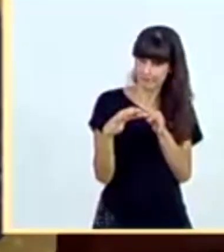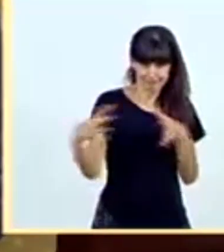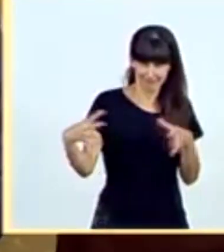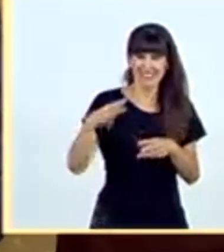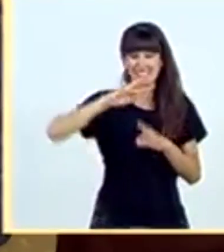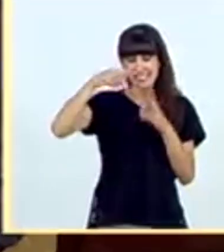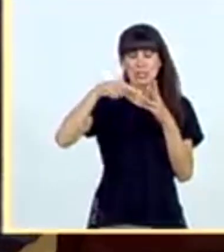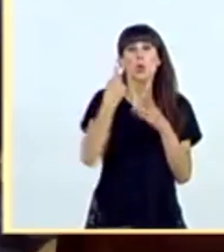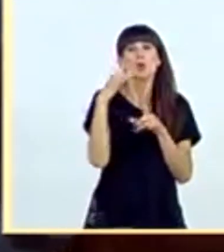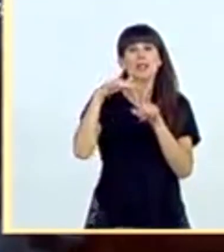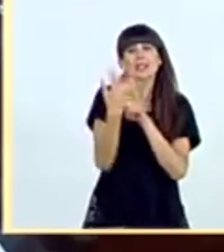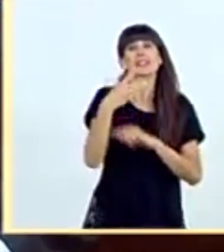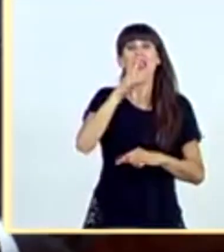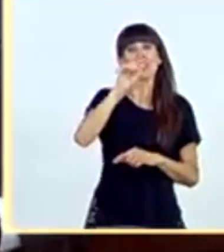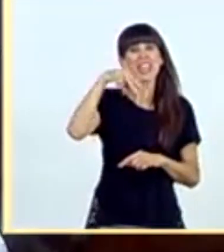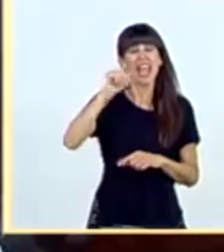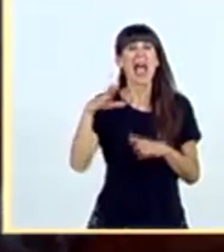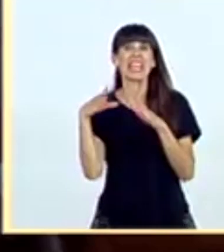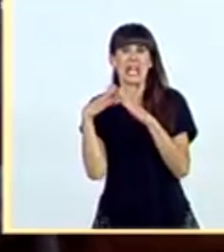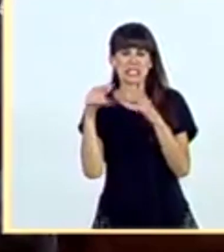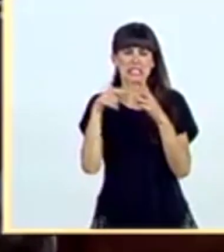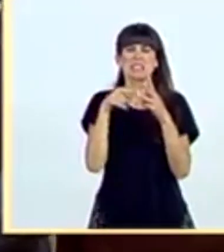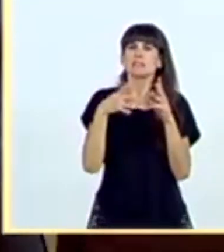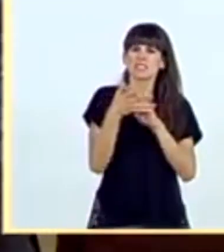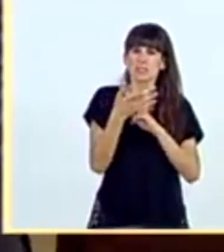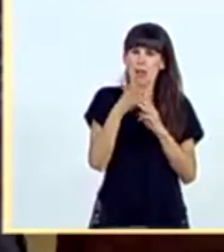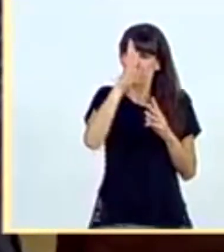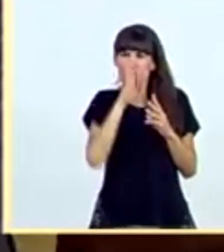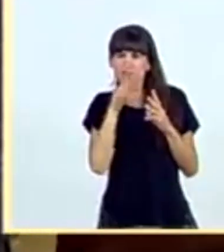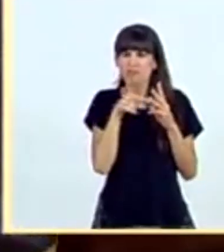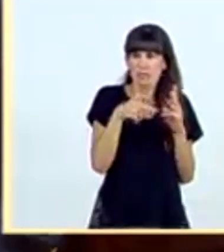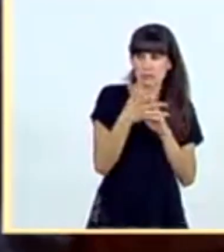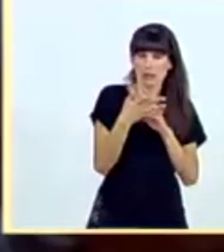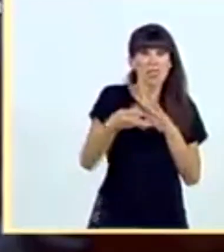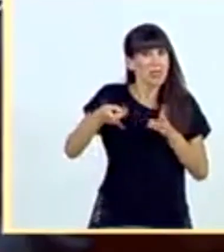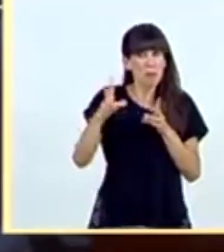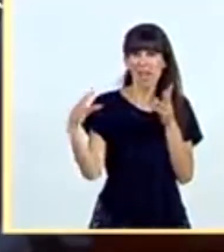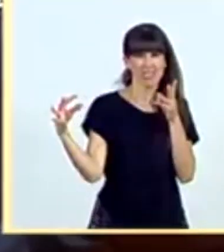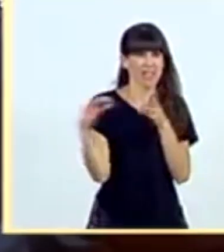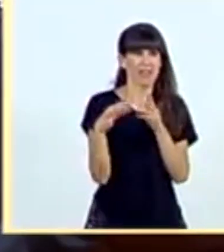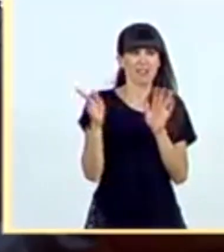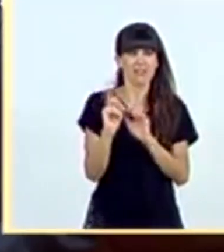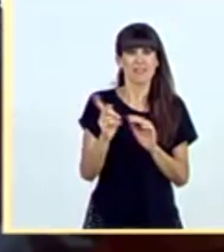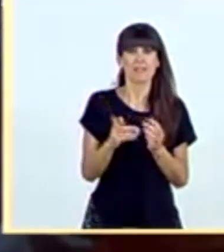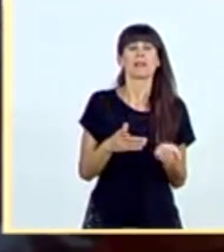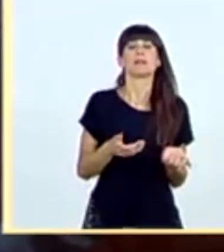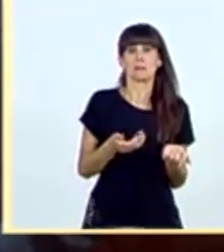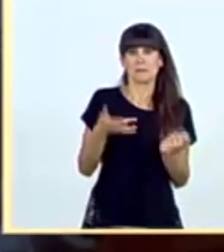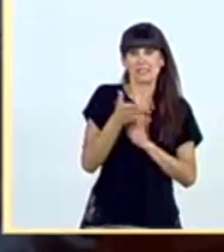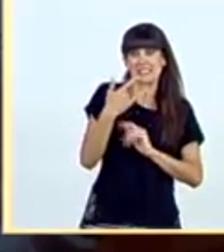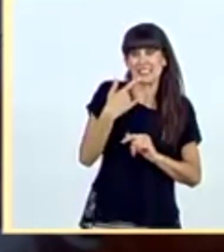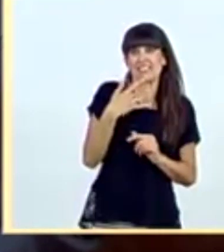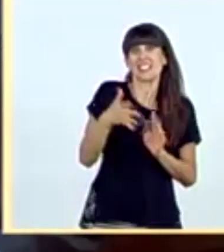ocultar un caso como el Dina Iglesias no se ajusta a la democracia, por mucho que a usted le encantaría cambiarles las